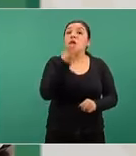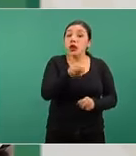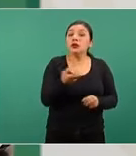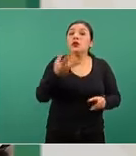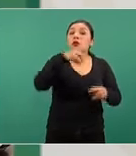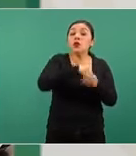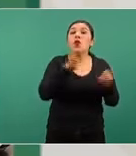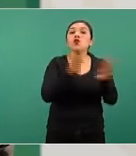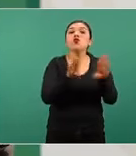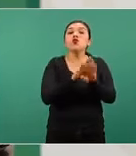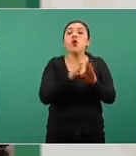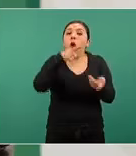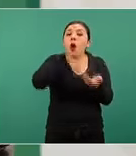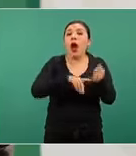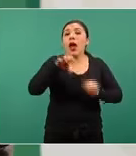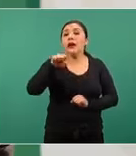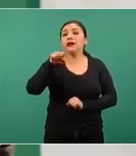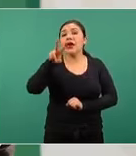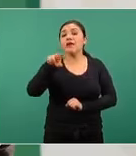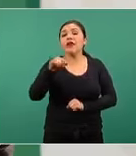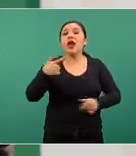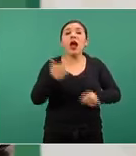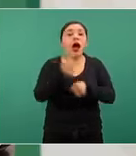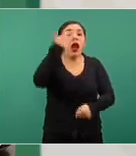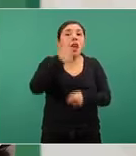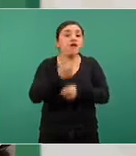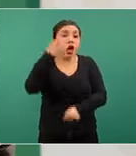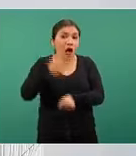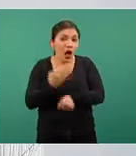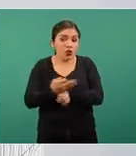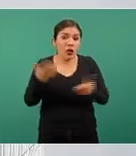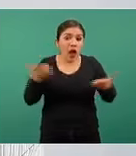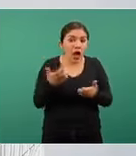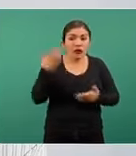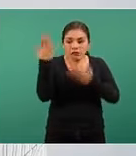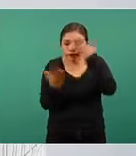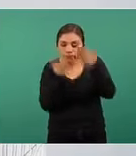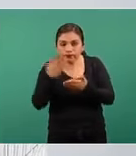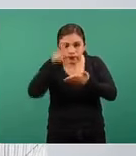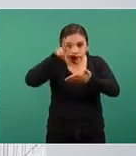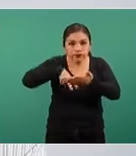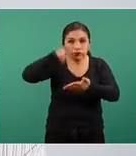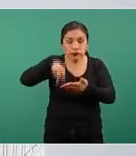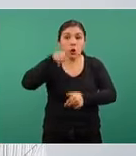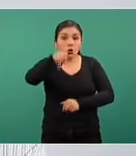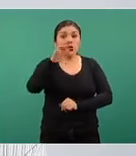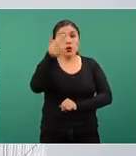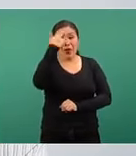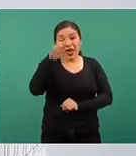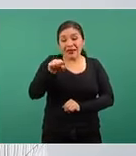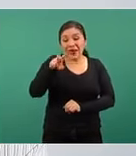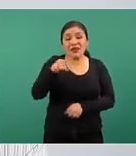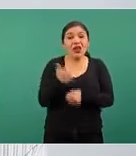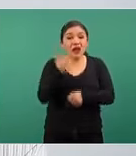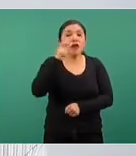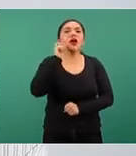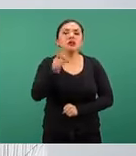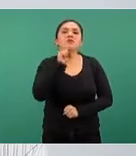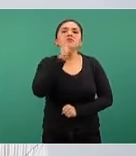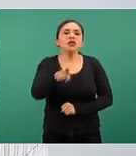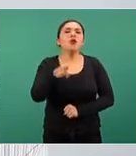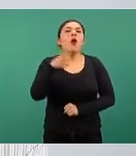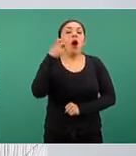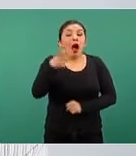lo identificaron dentro de los CESAVI graves que actualmente están bajo estudio recordando que un CESAVI grave es precisamente